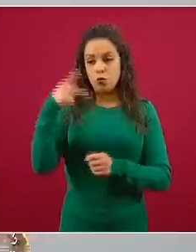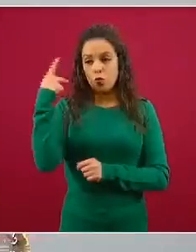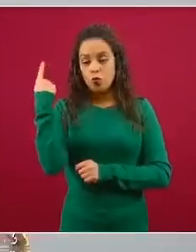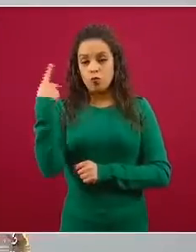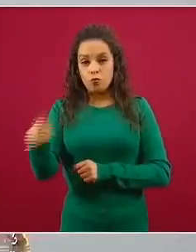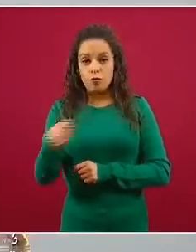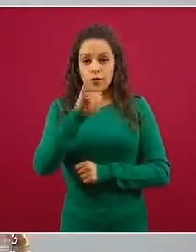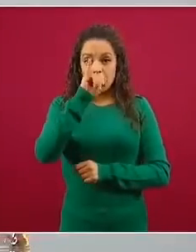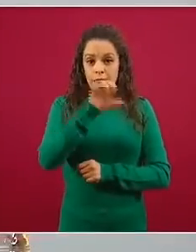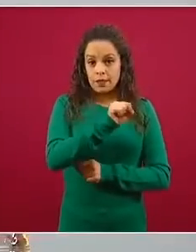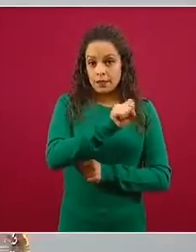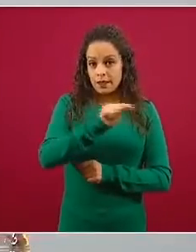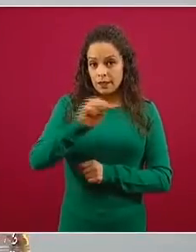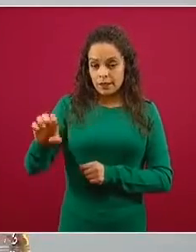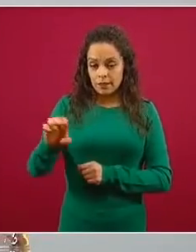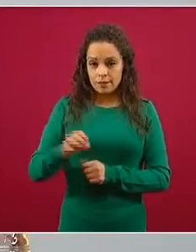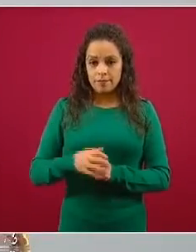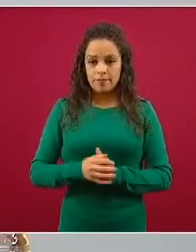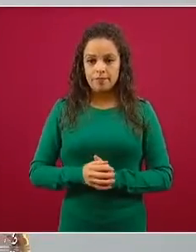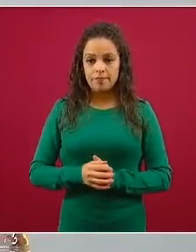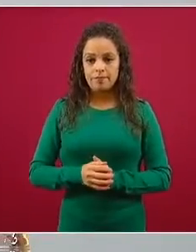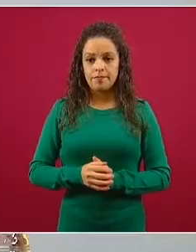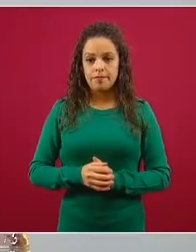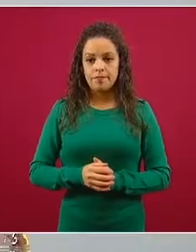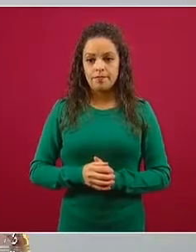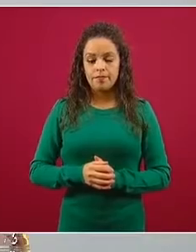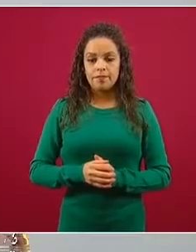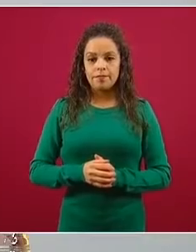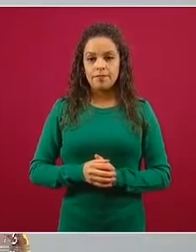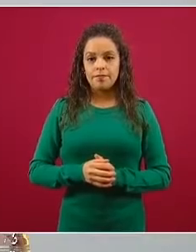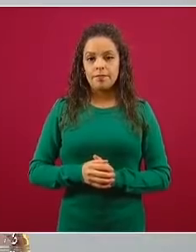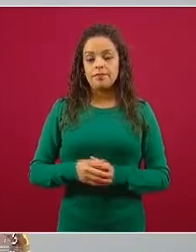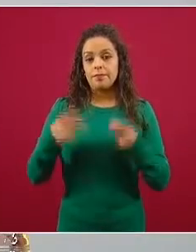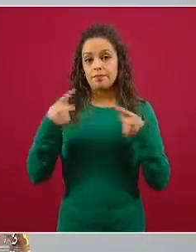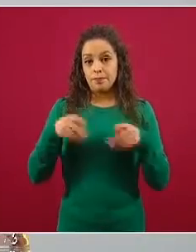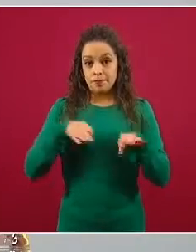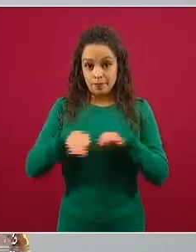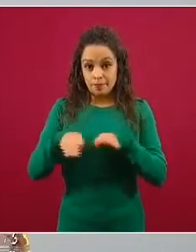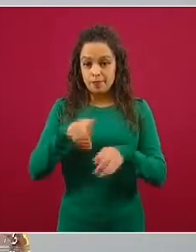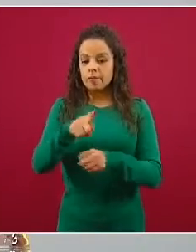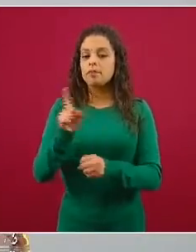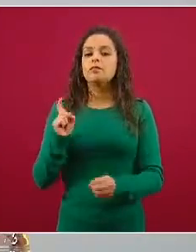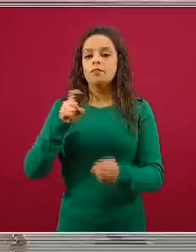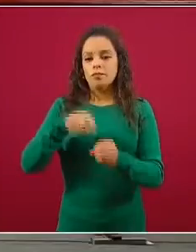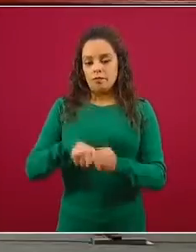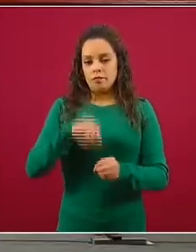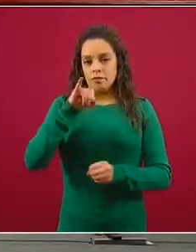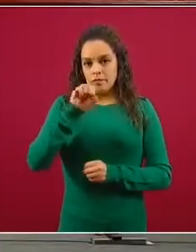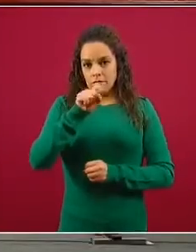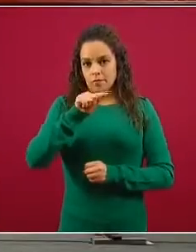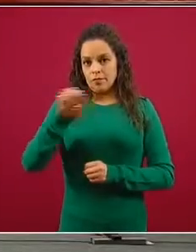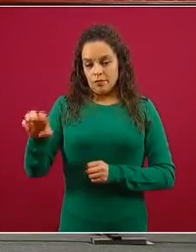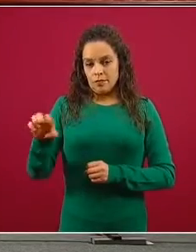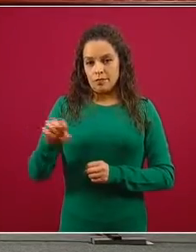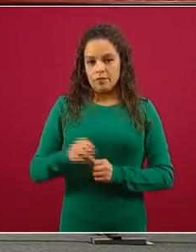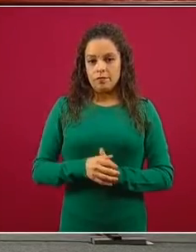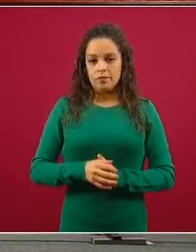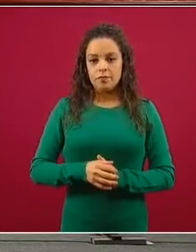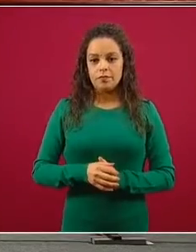los trabajadores al servicio del Estado. Los trabajadores pueden acceder a créditos a través